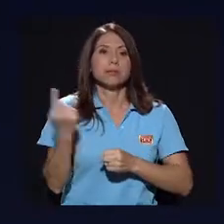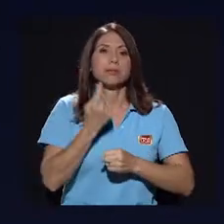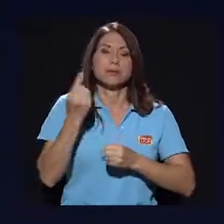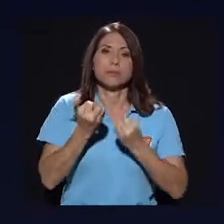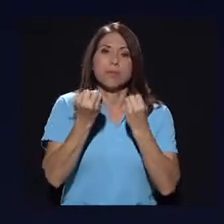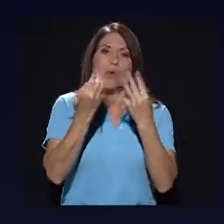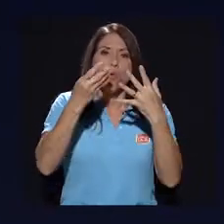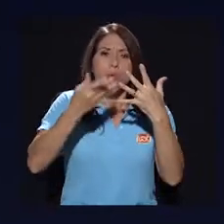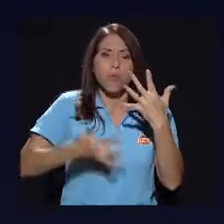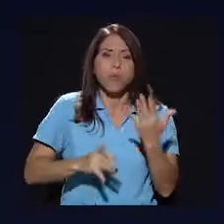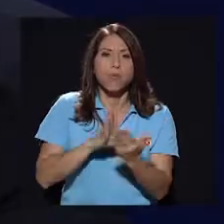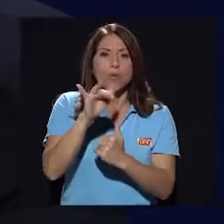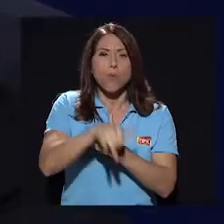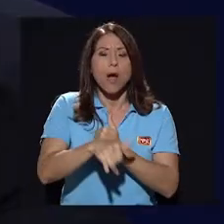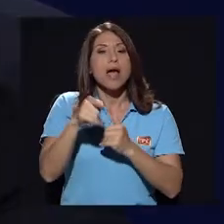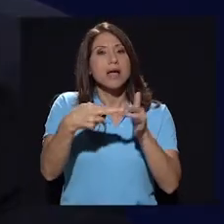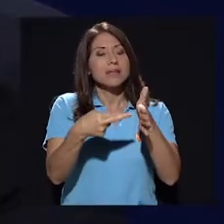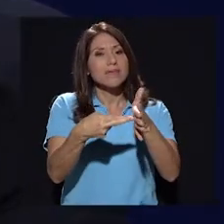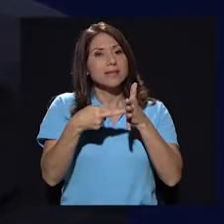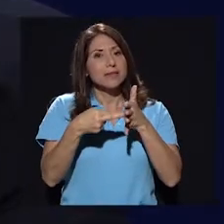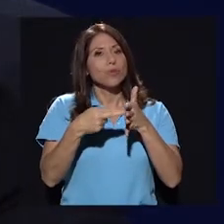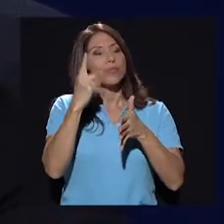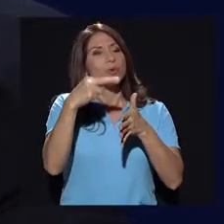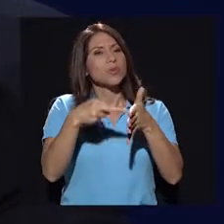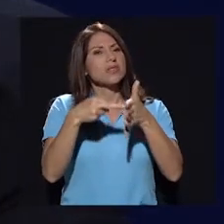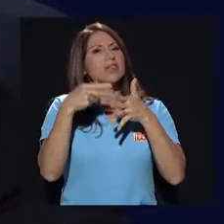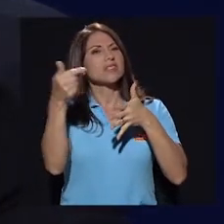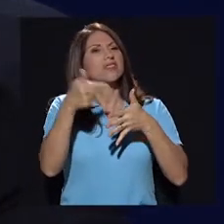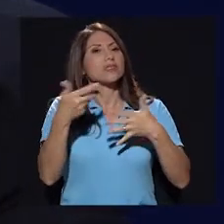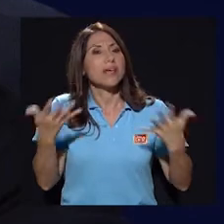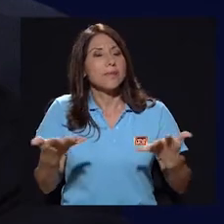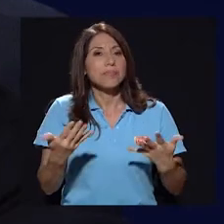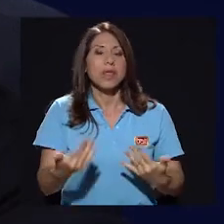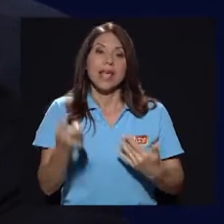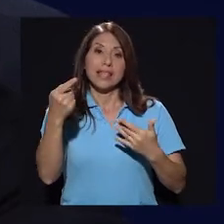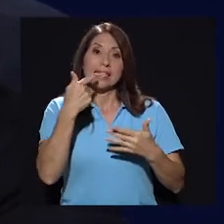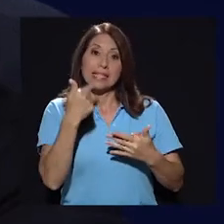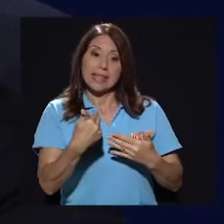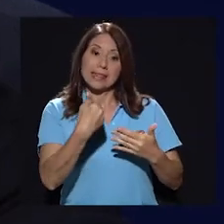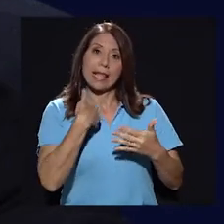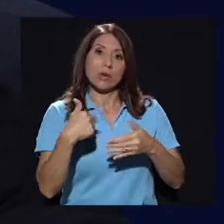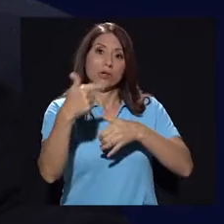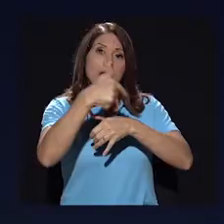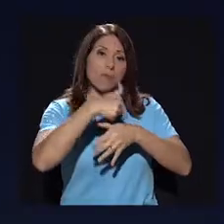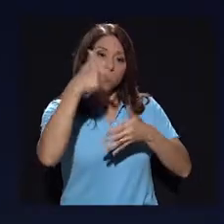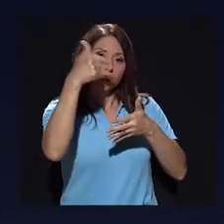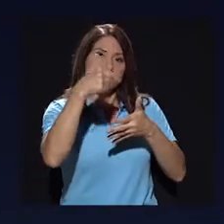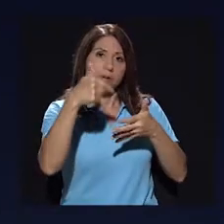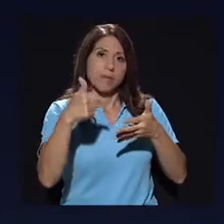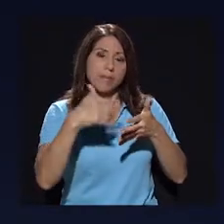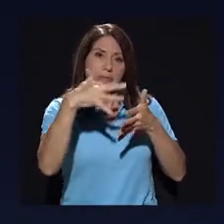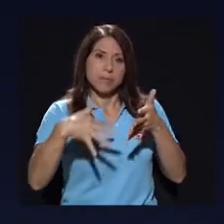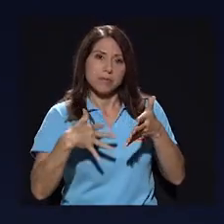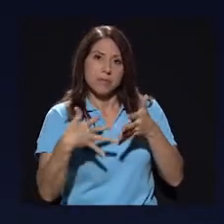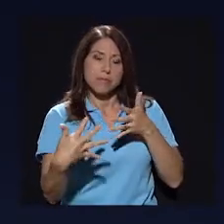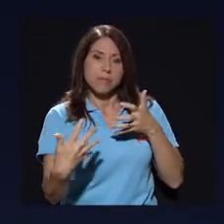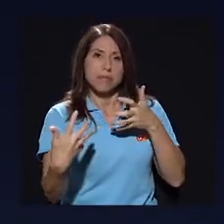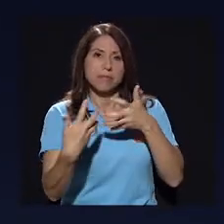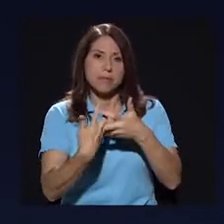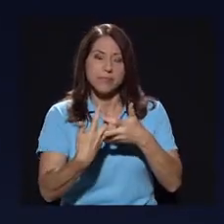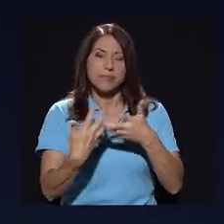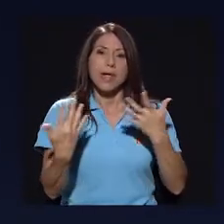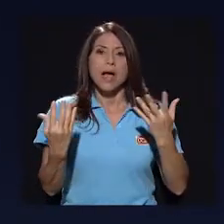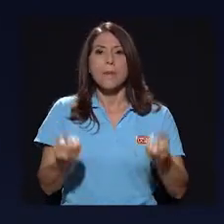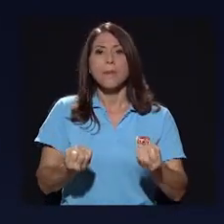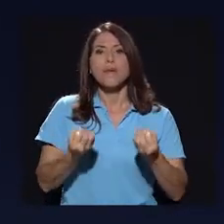montón de proyectos y ese fue el requisito. Uno de los requisitos fue, bueno, tengo esta disponibilidad de tiempo, va a haber mucha